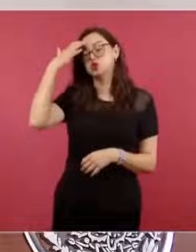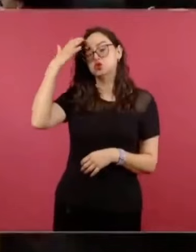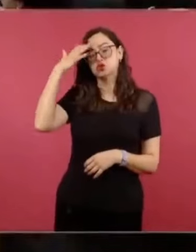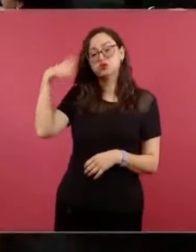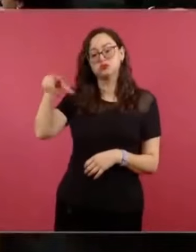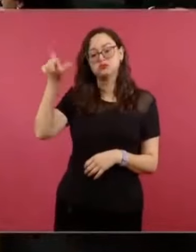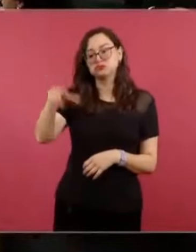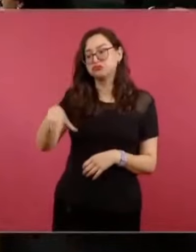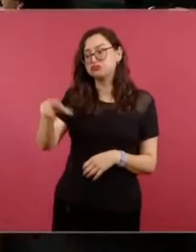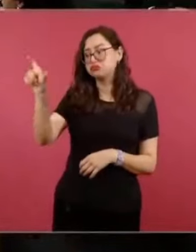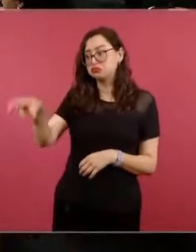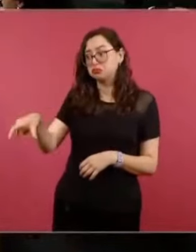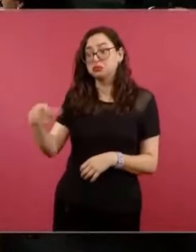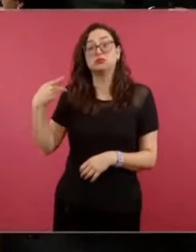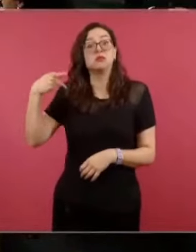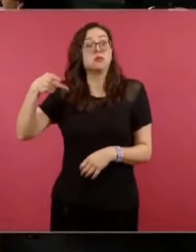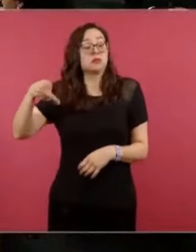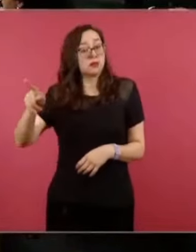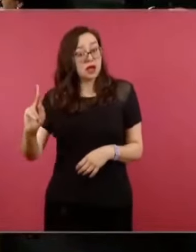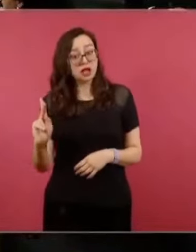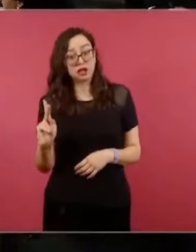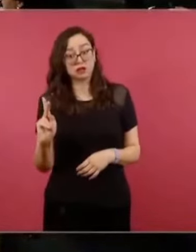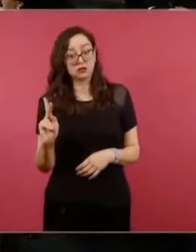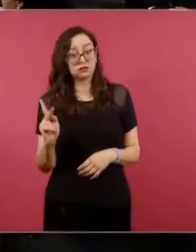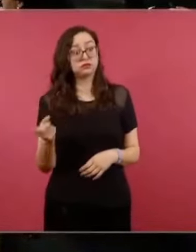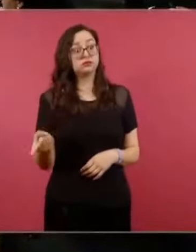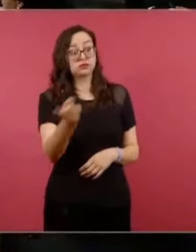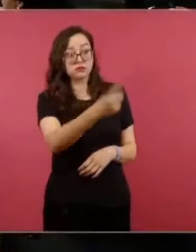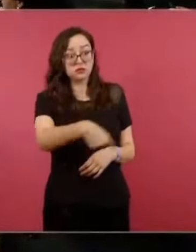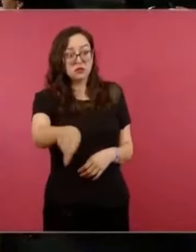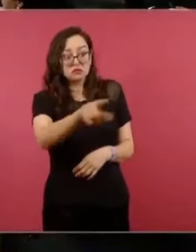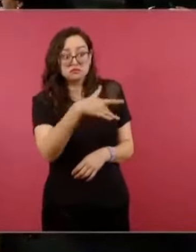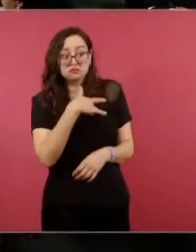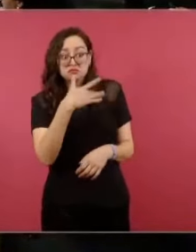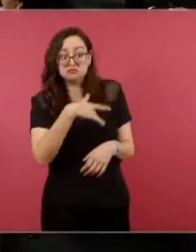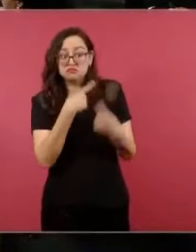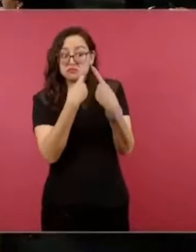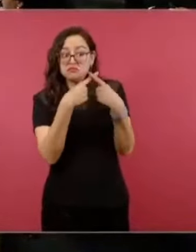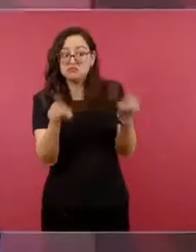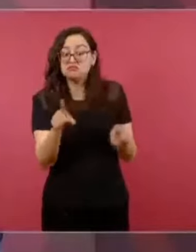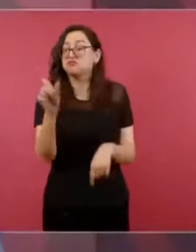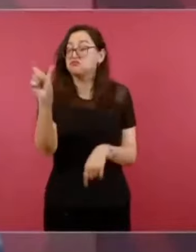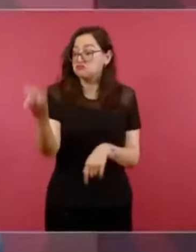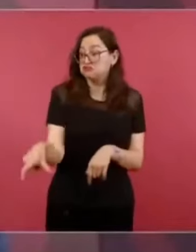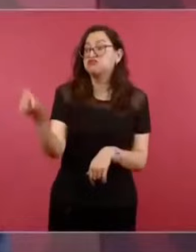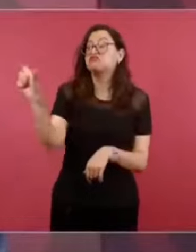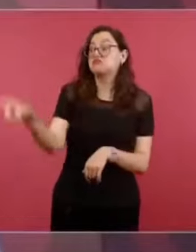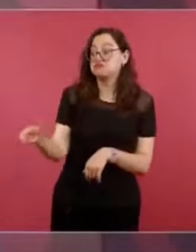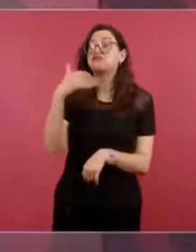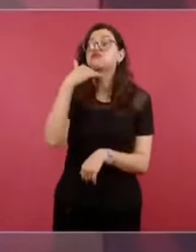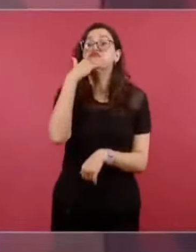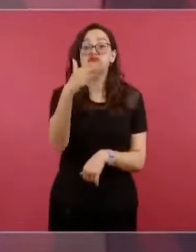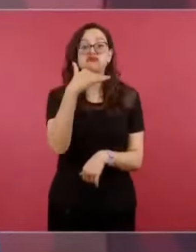Pero si hay pruebas, adelante.